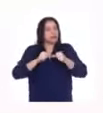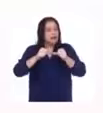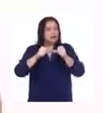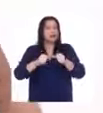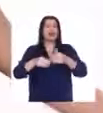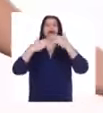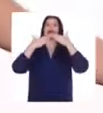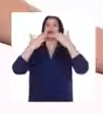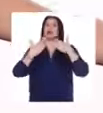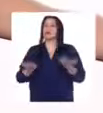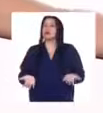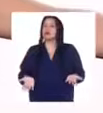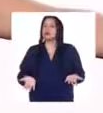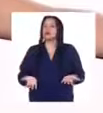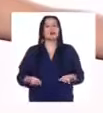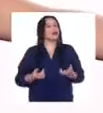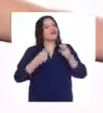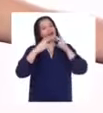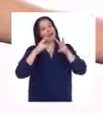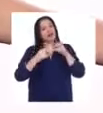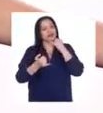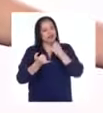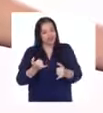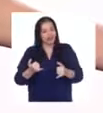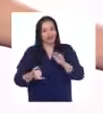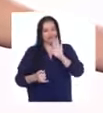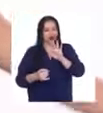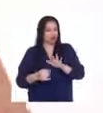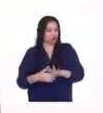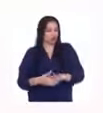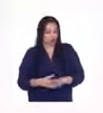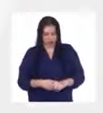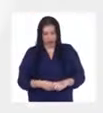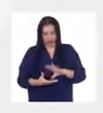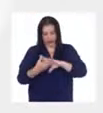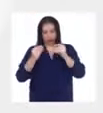gratitud. Veamos el final de su charla T.